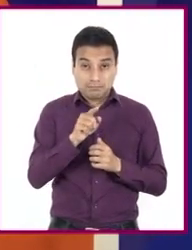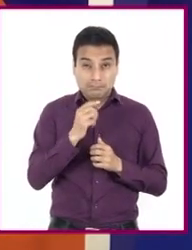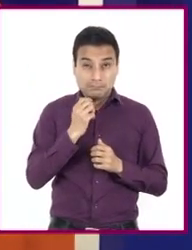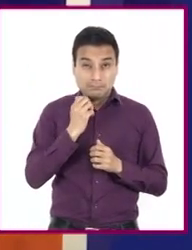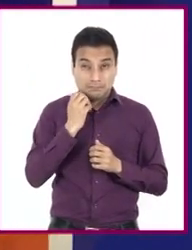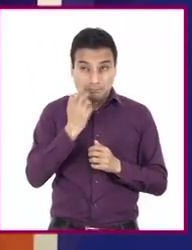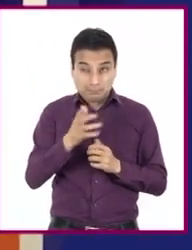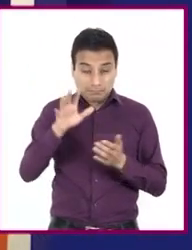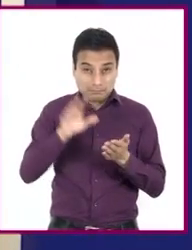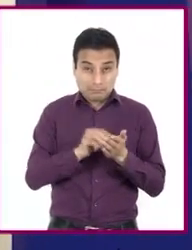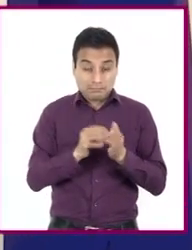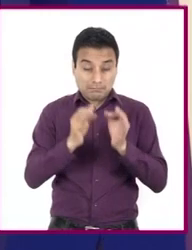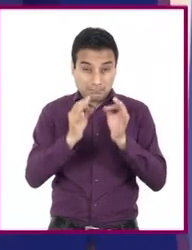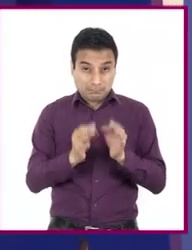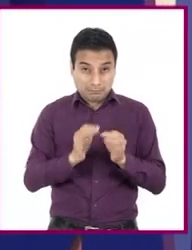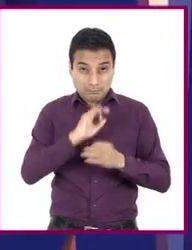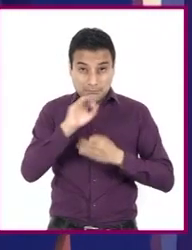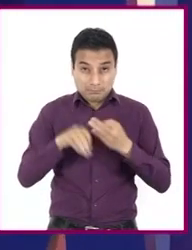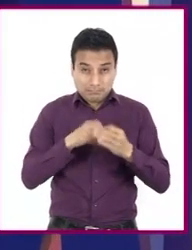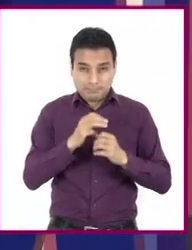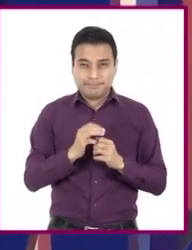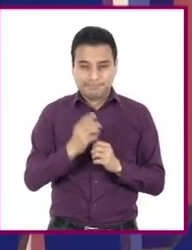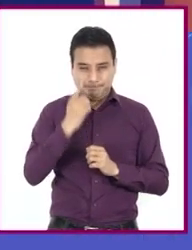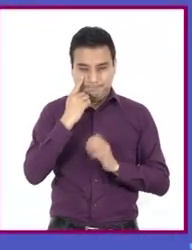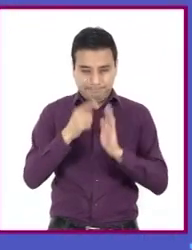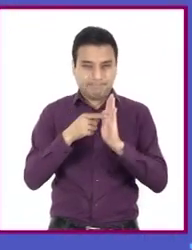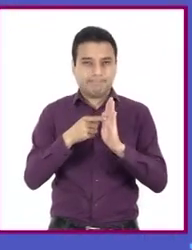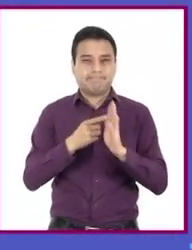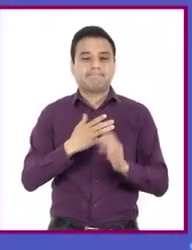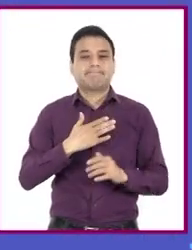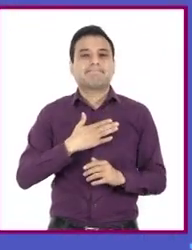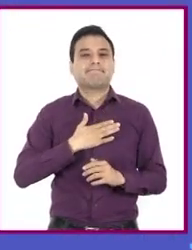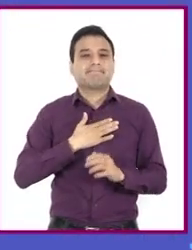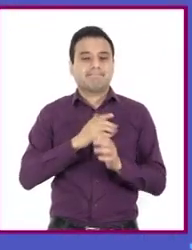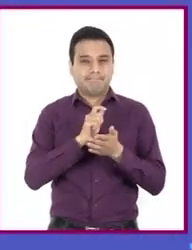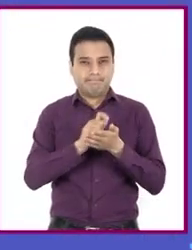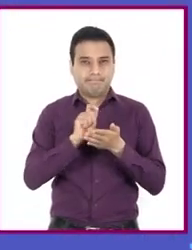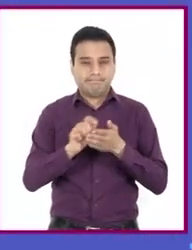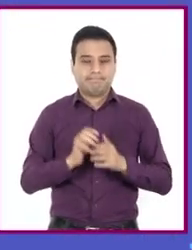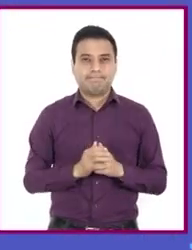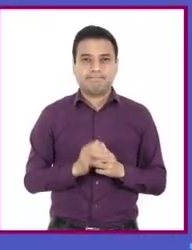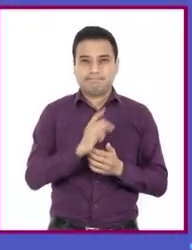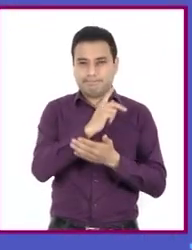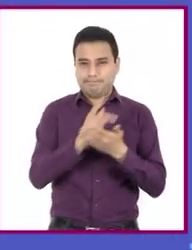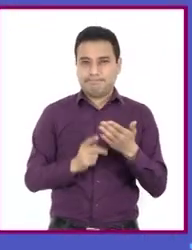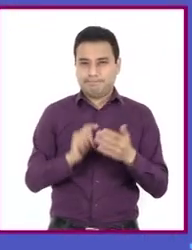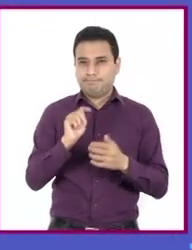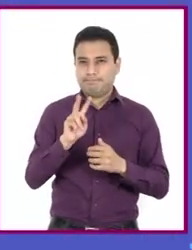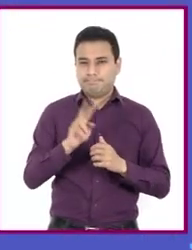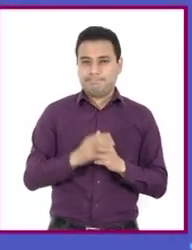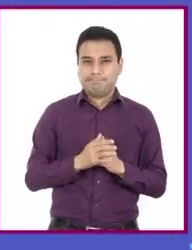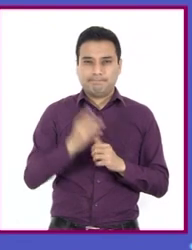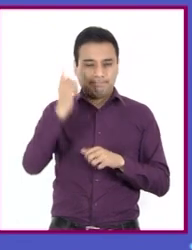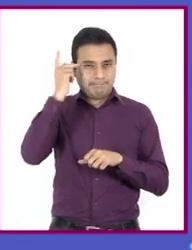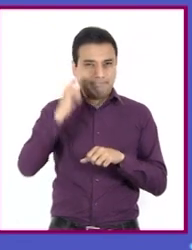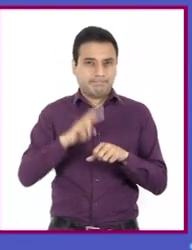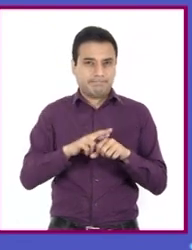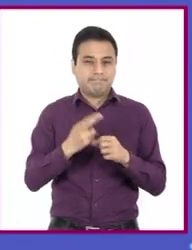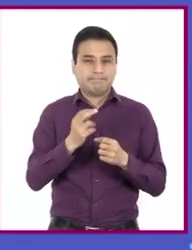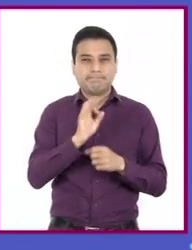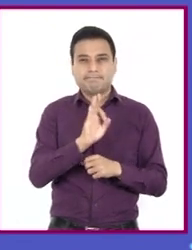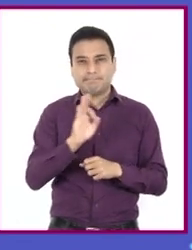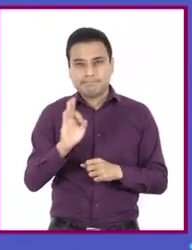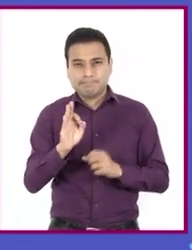haber incluido todos, les muestro mi propio apunte. Programa de televisión. Productores. Fecha.